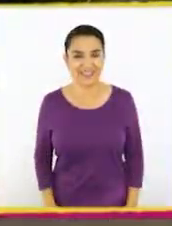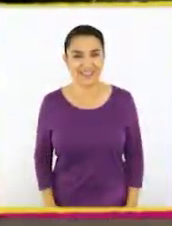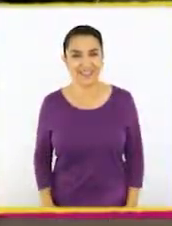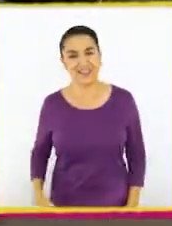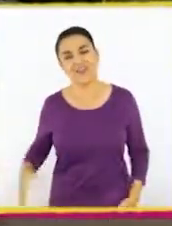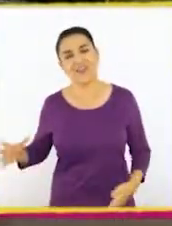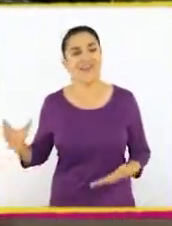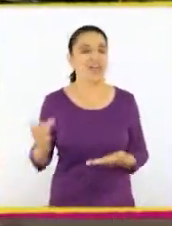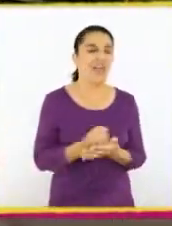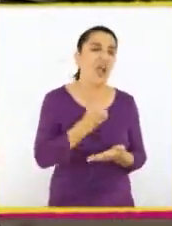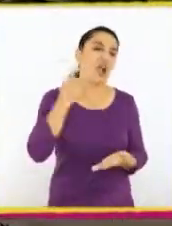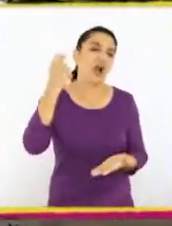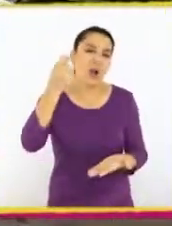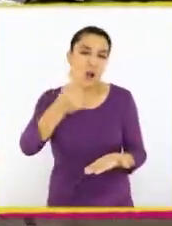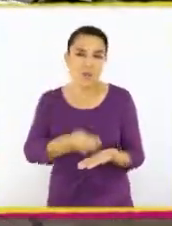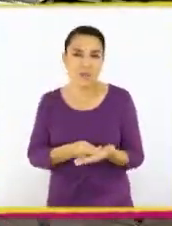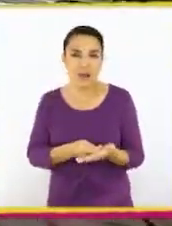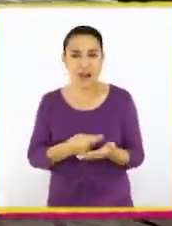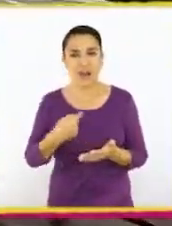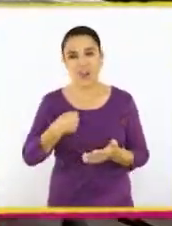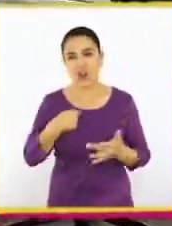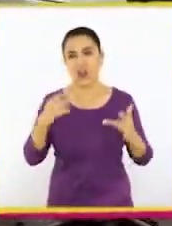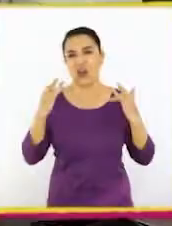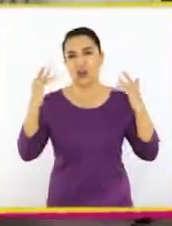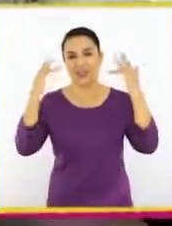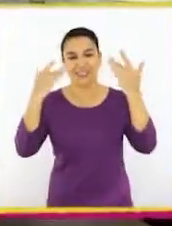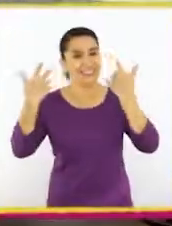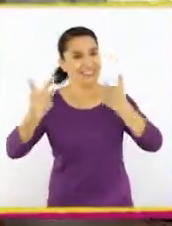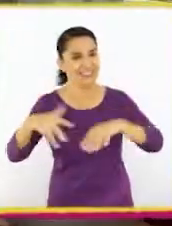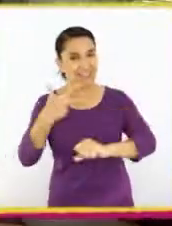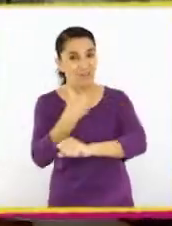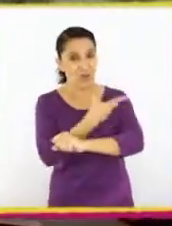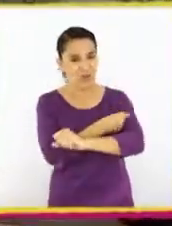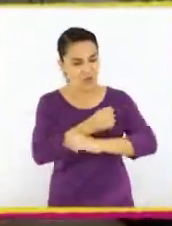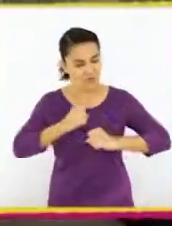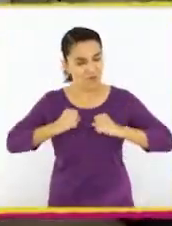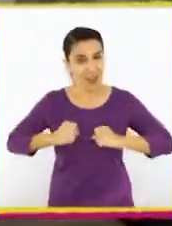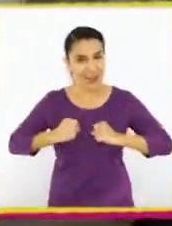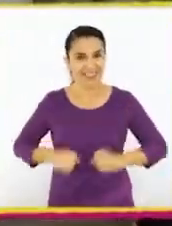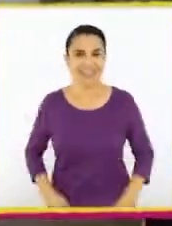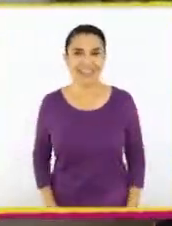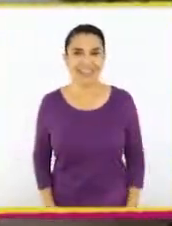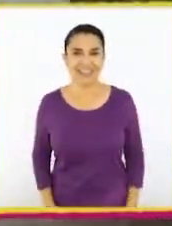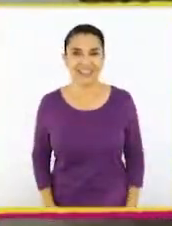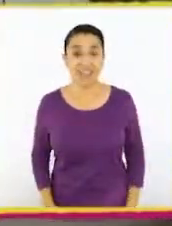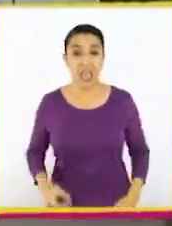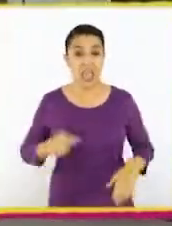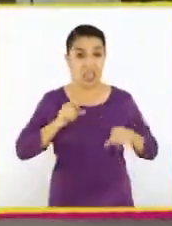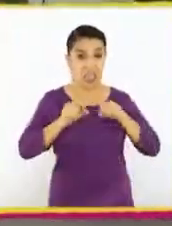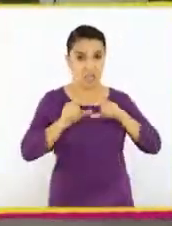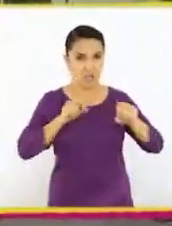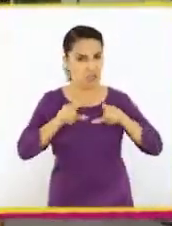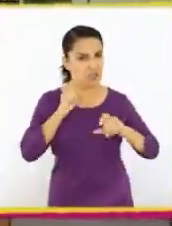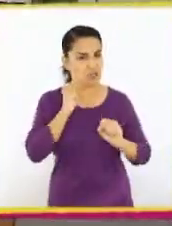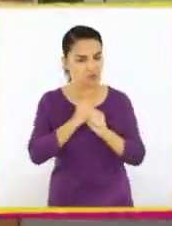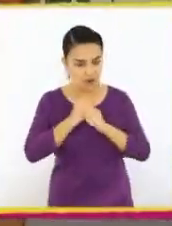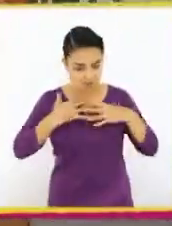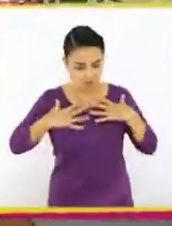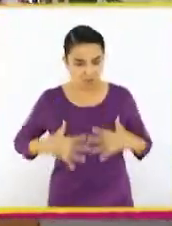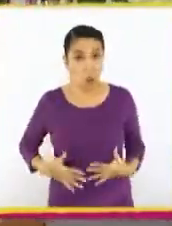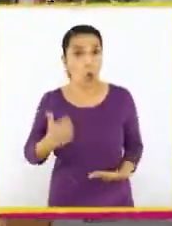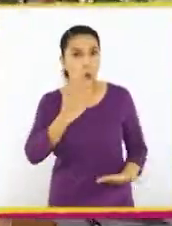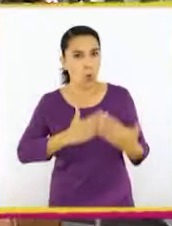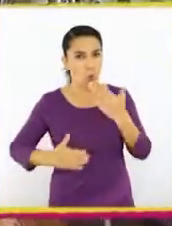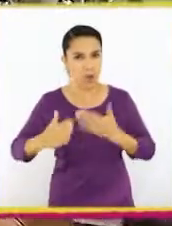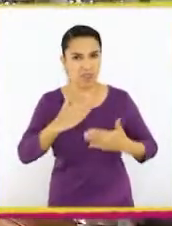Al fin pude comprar. Estoy muy contento porque ya estoy vacunado y fuerte con mis defensas trabajando para